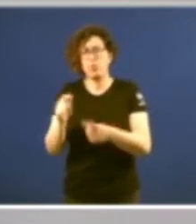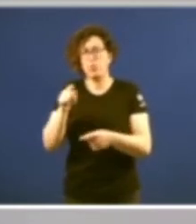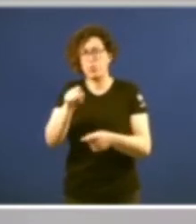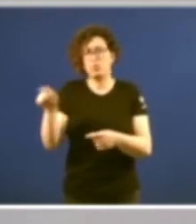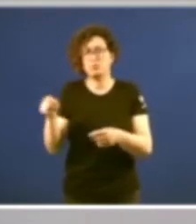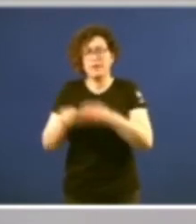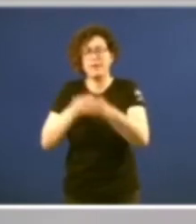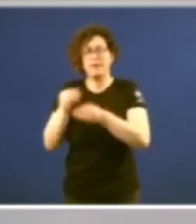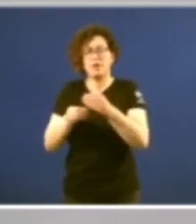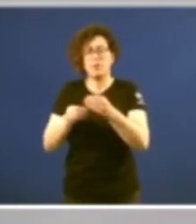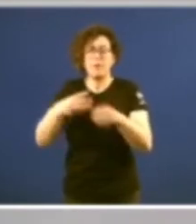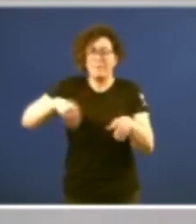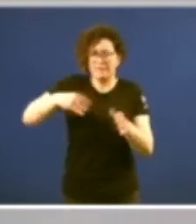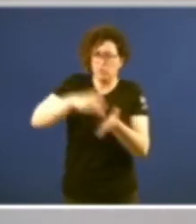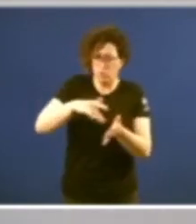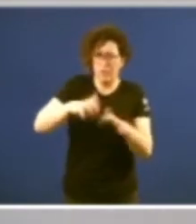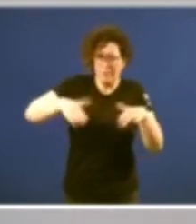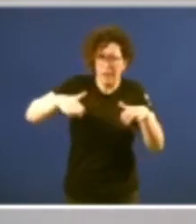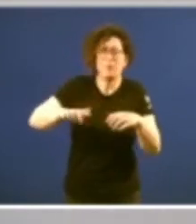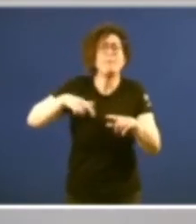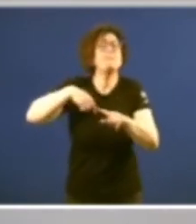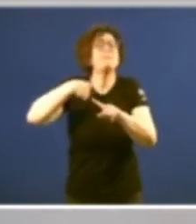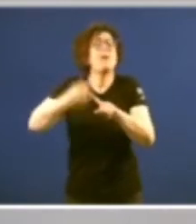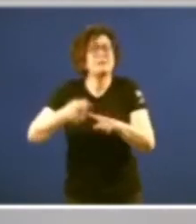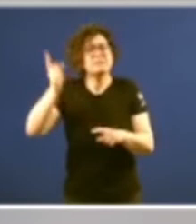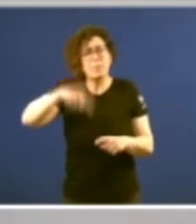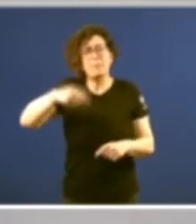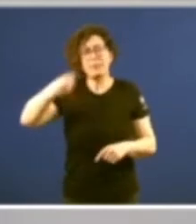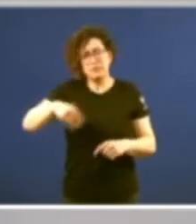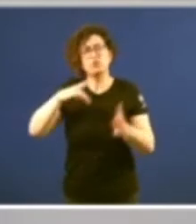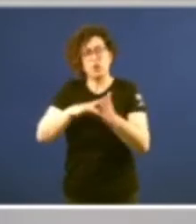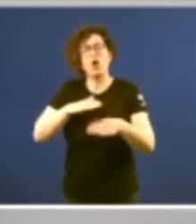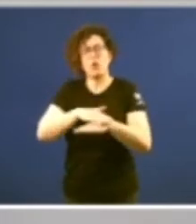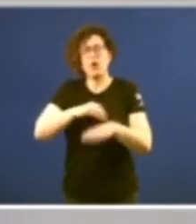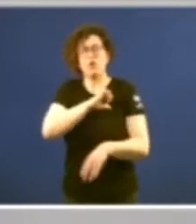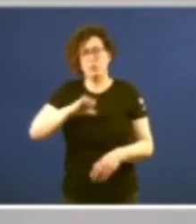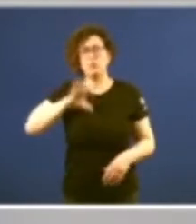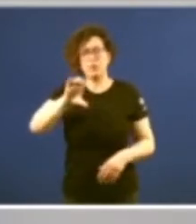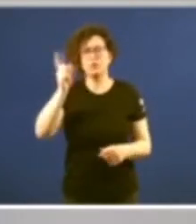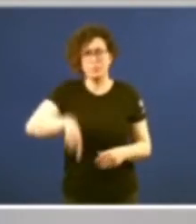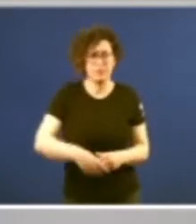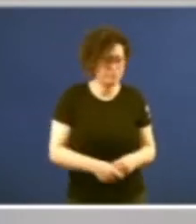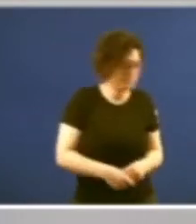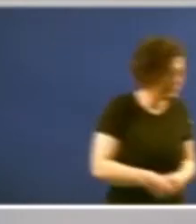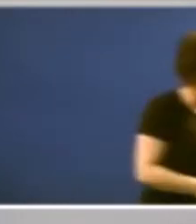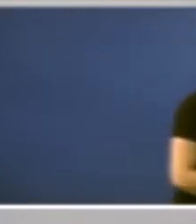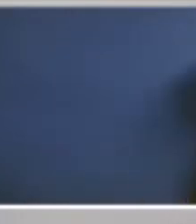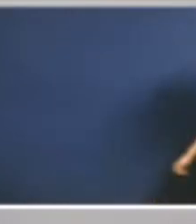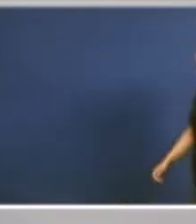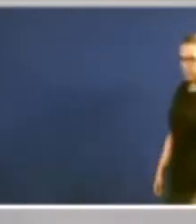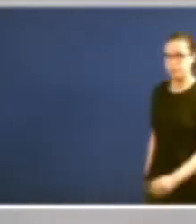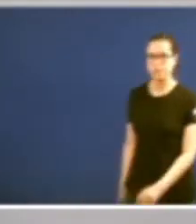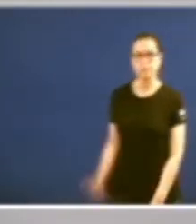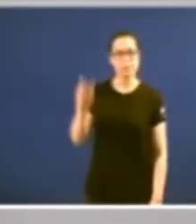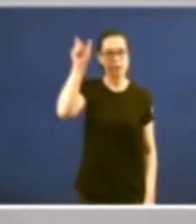desempeñaron la presidencia del Parlamento sino también la presidencia del gobierno autonómico. Gerardo Ferrandez Albor un